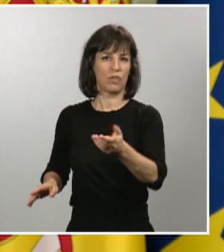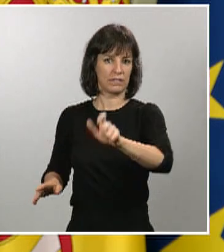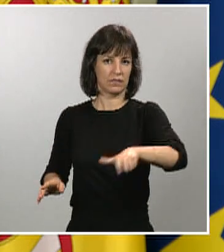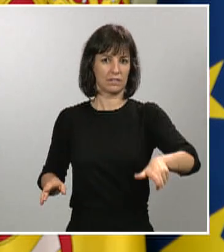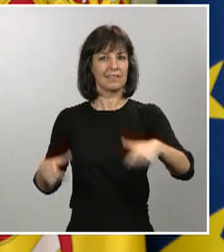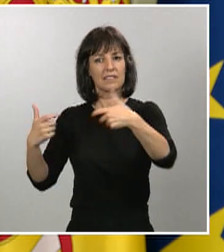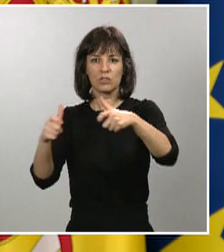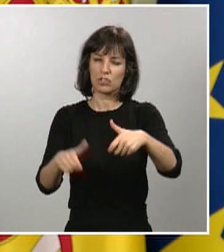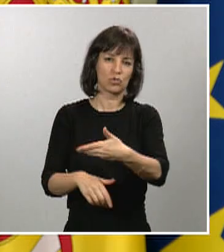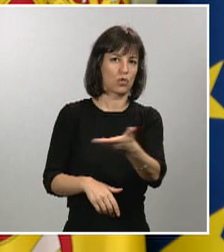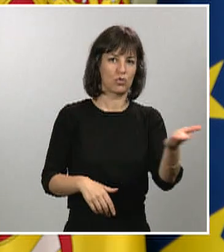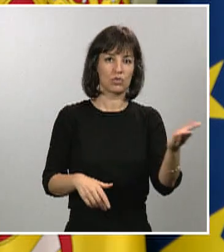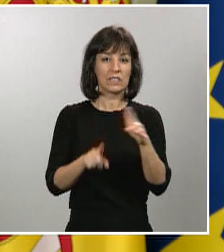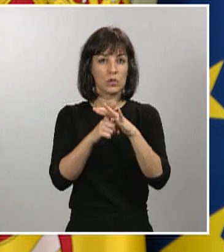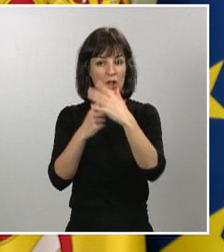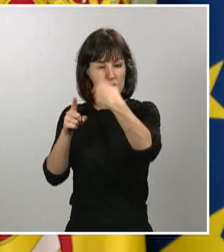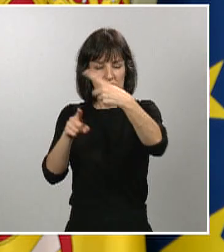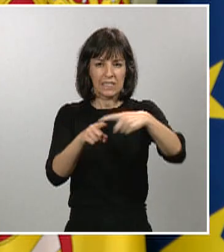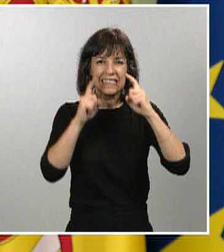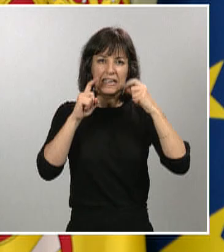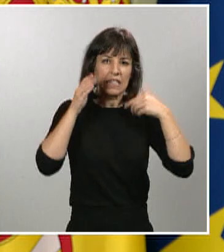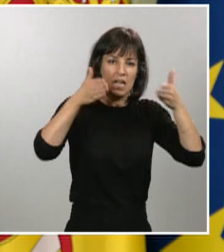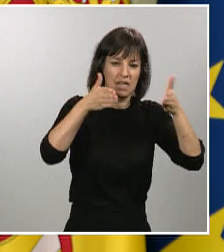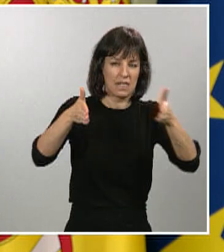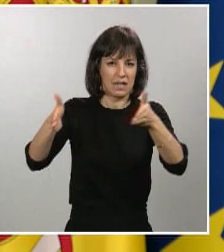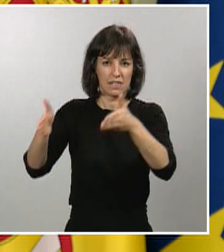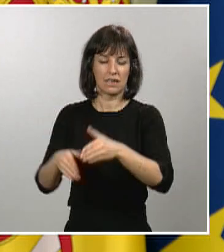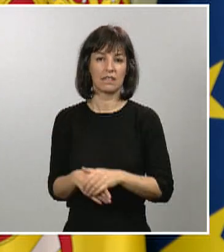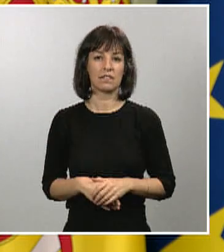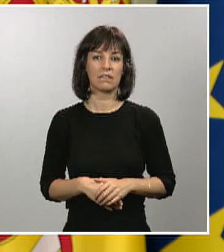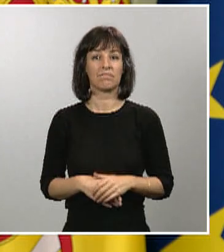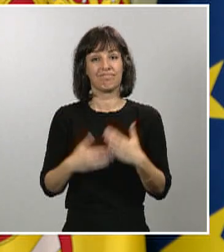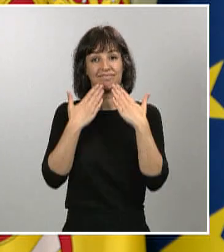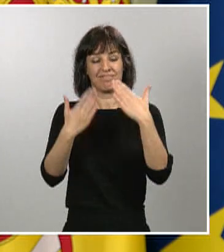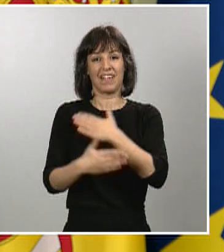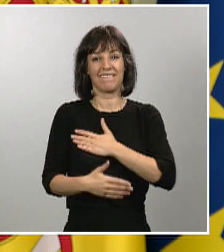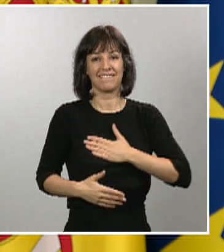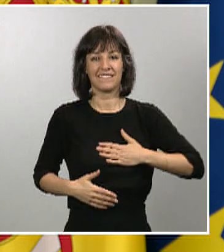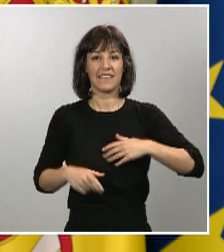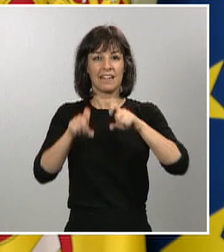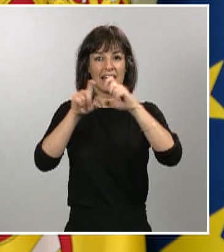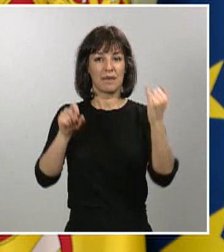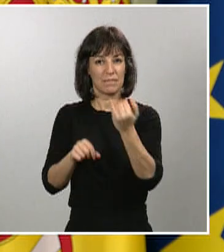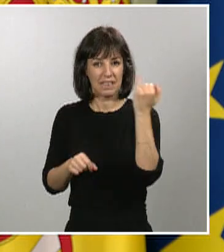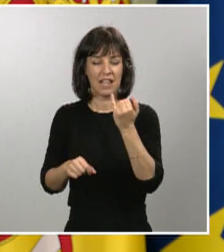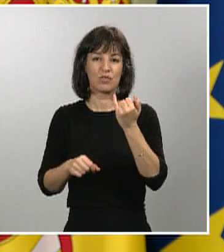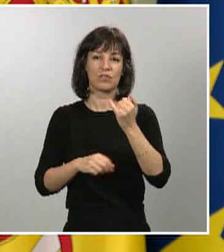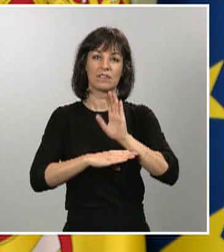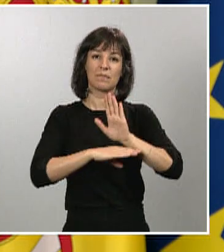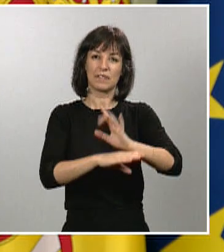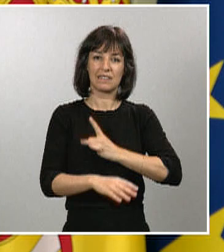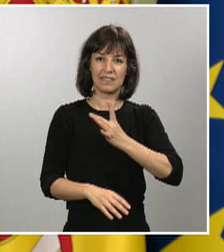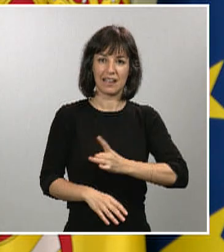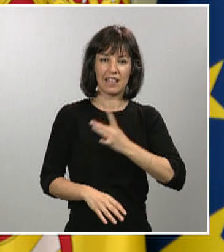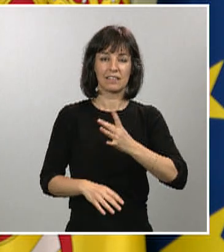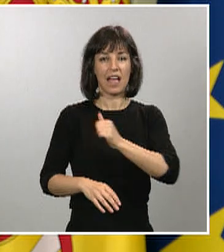situaciones diferentes. Y en este sentido quiero agradecer a los empresarios, a los representantes sindicales, a los autónomos